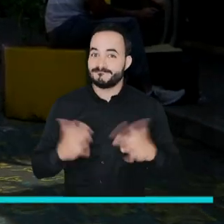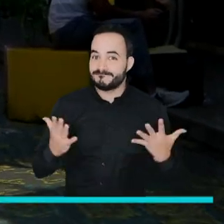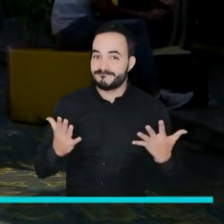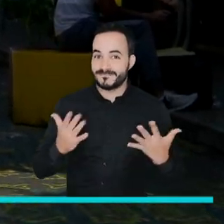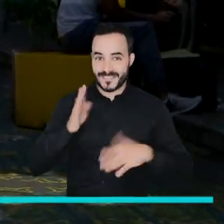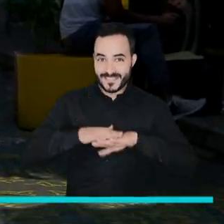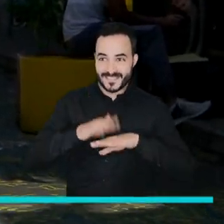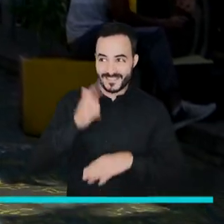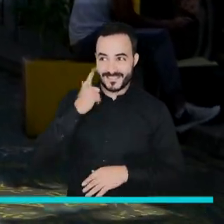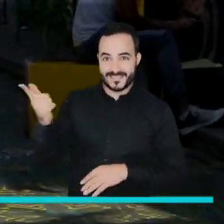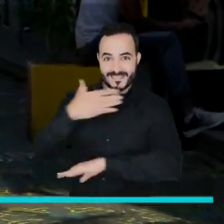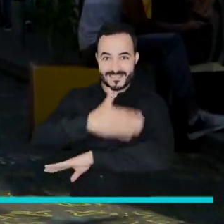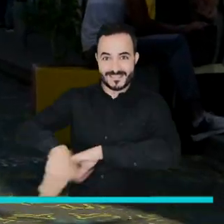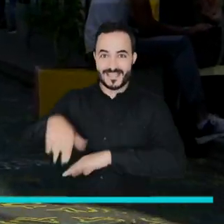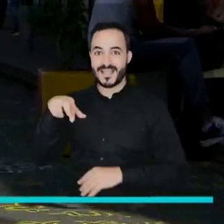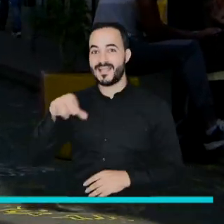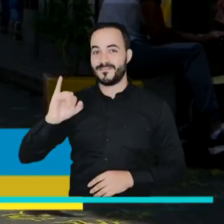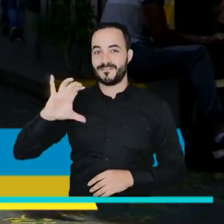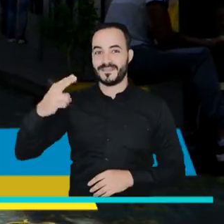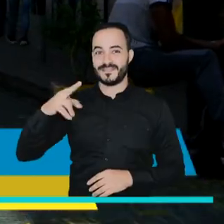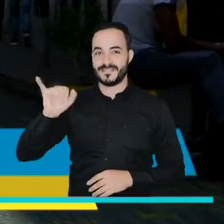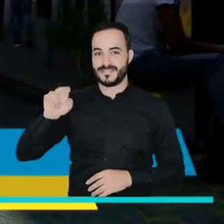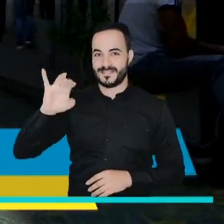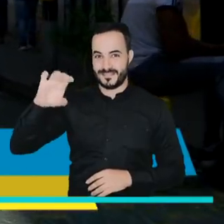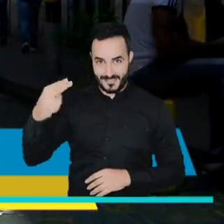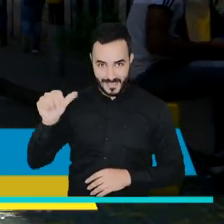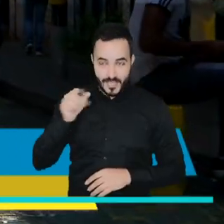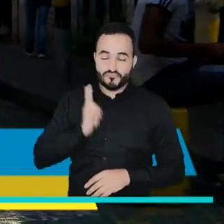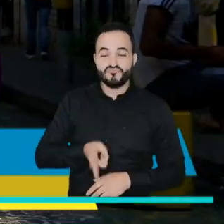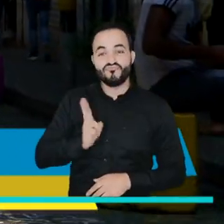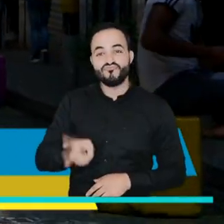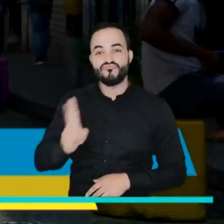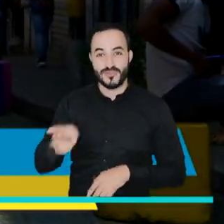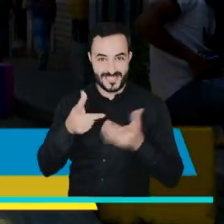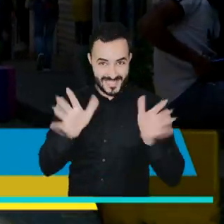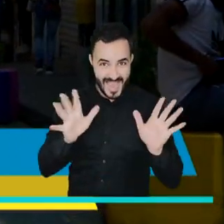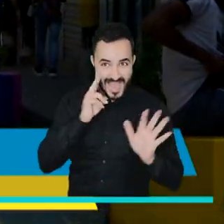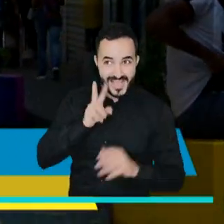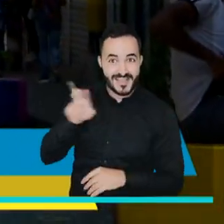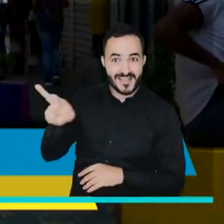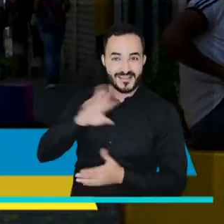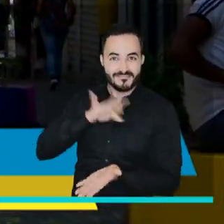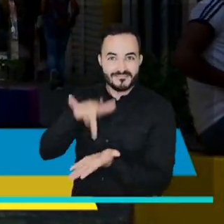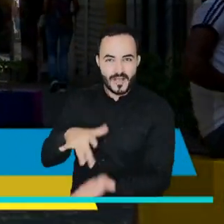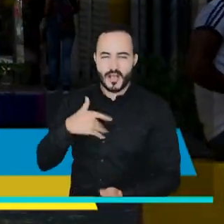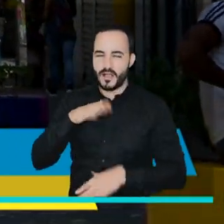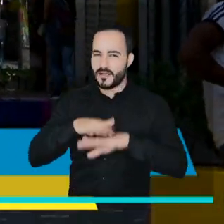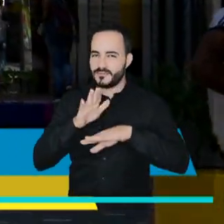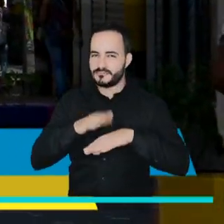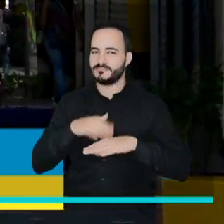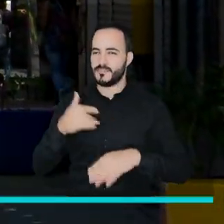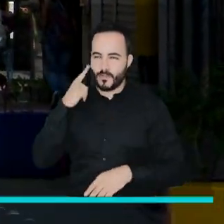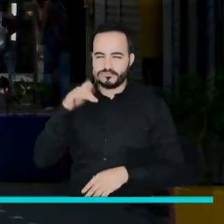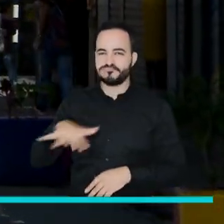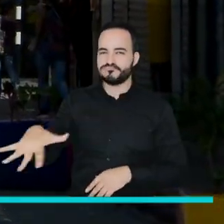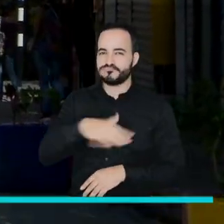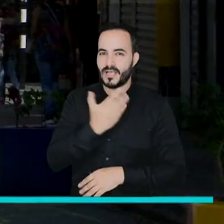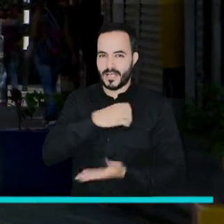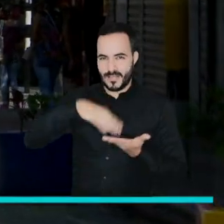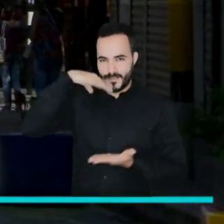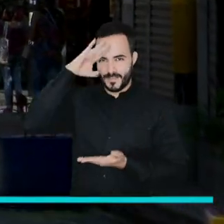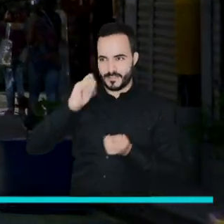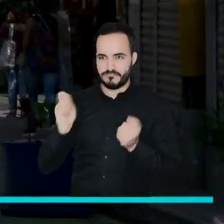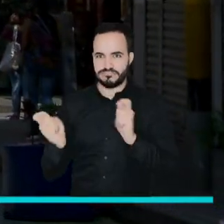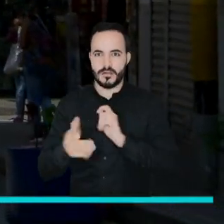¿Ya caminaste por la calle Pichincha entre la Plaza San Ignacio y la Avenida Oriental? Te invito a disfrutar de este punto recuperado por la